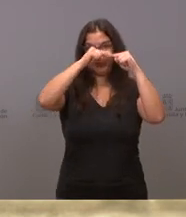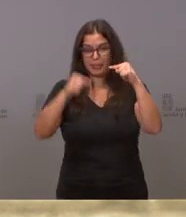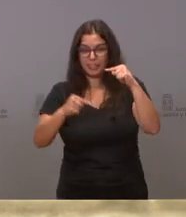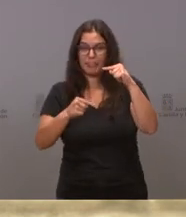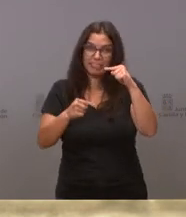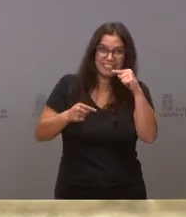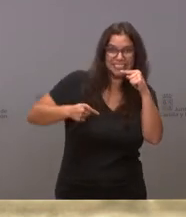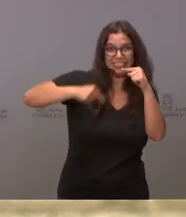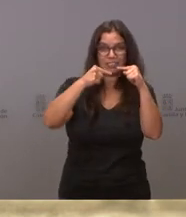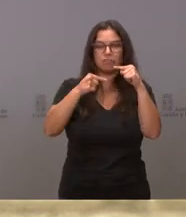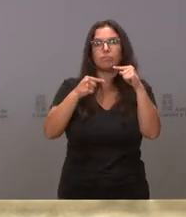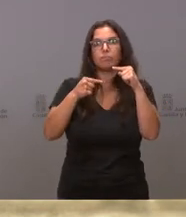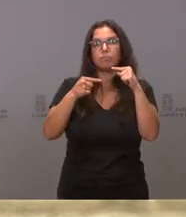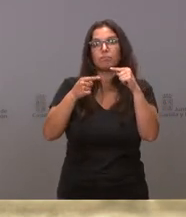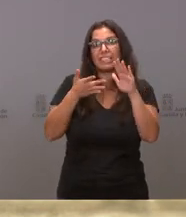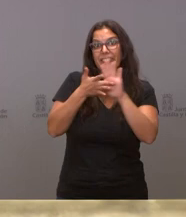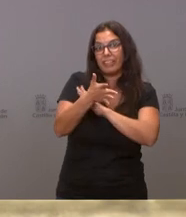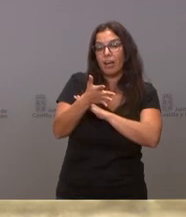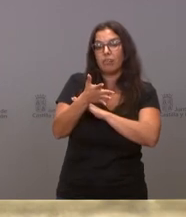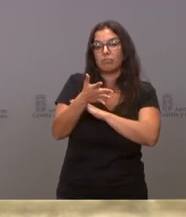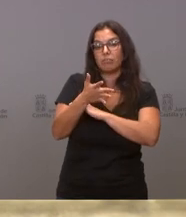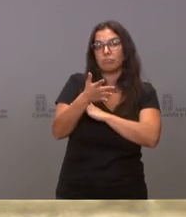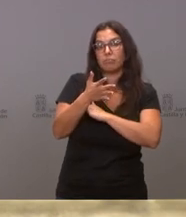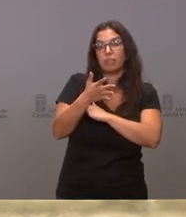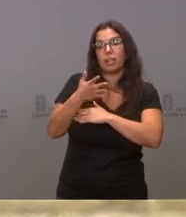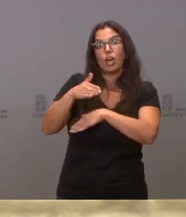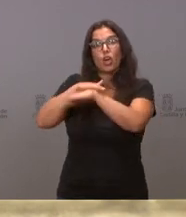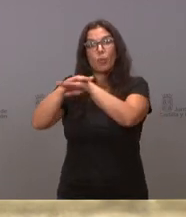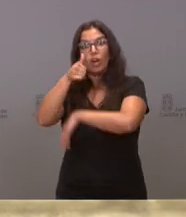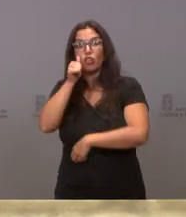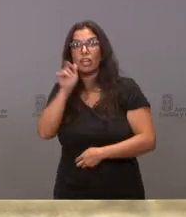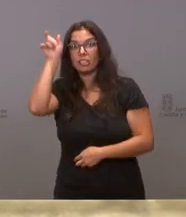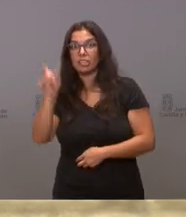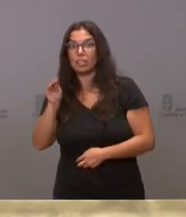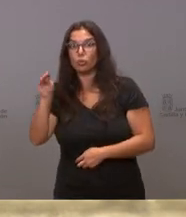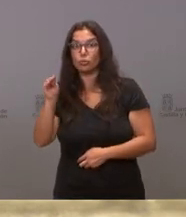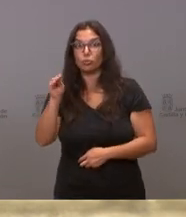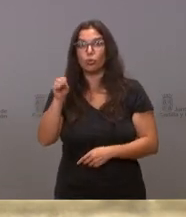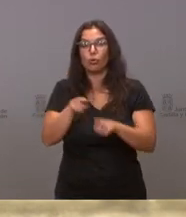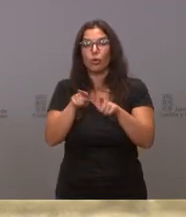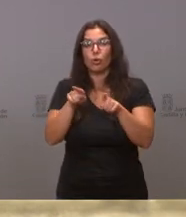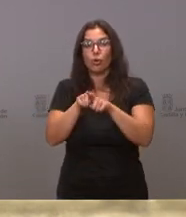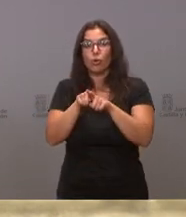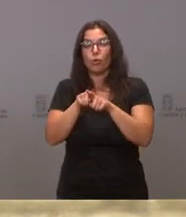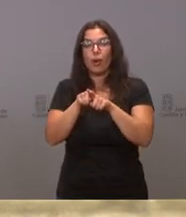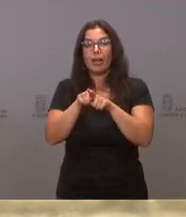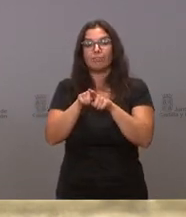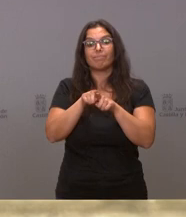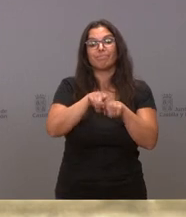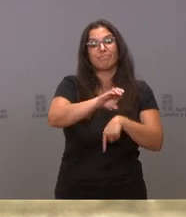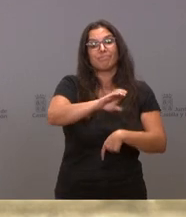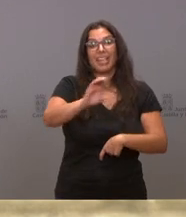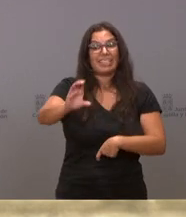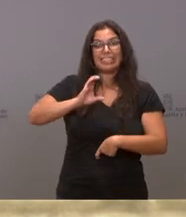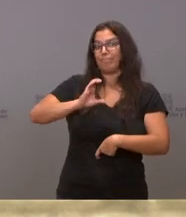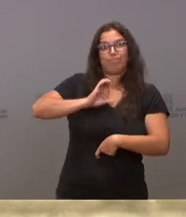de Sánchez retira a Castilla y León en torno a mil millones de euros para el año 2022